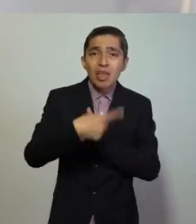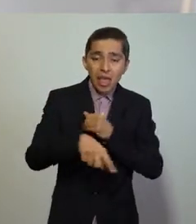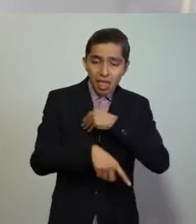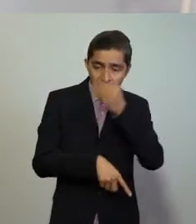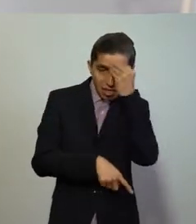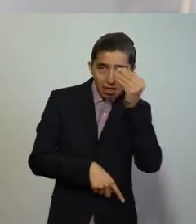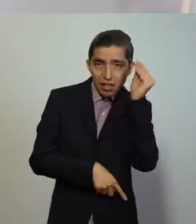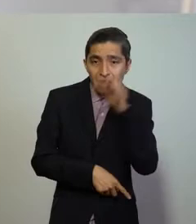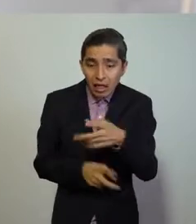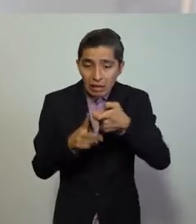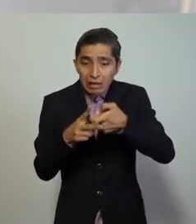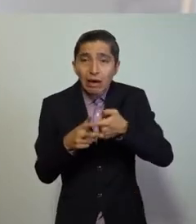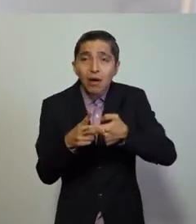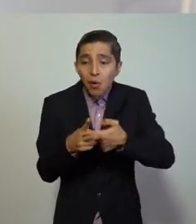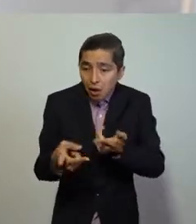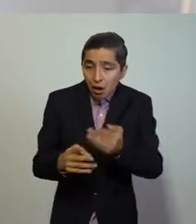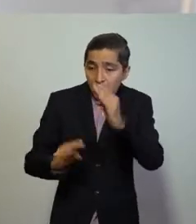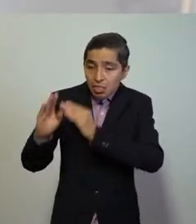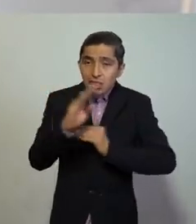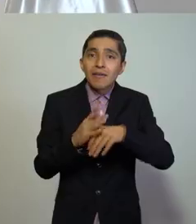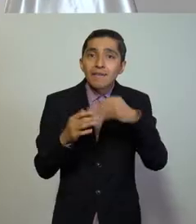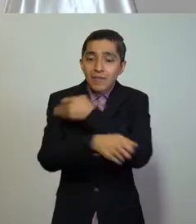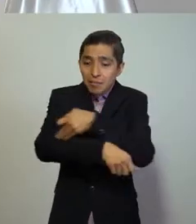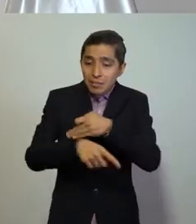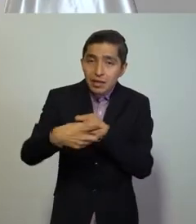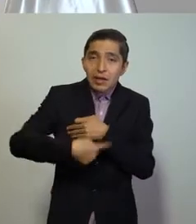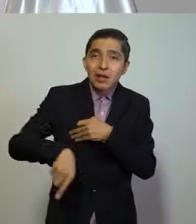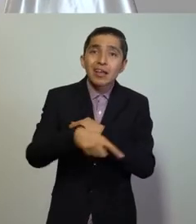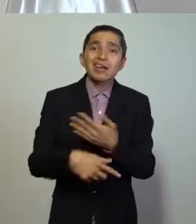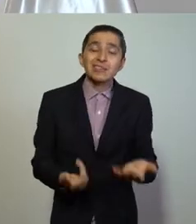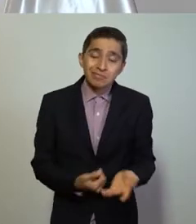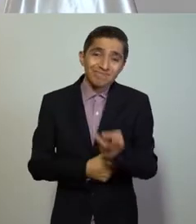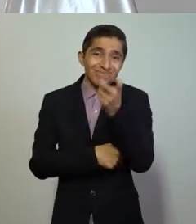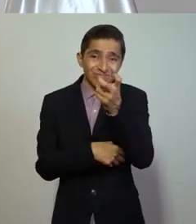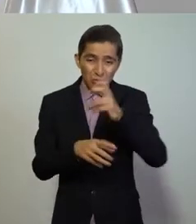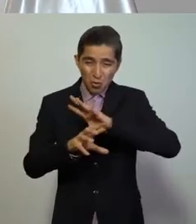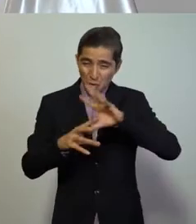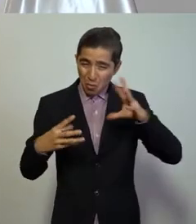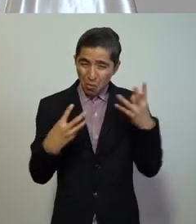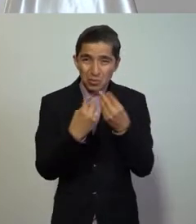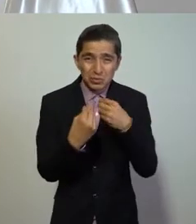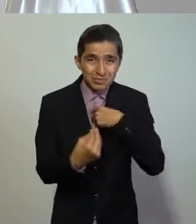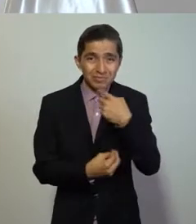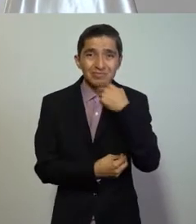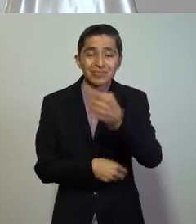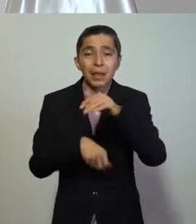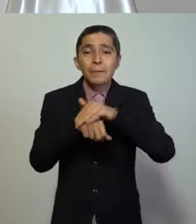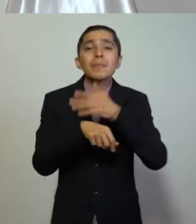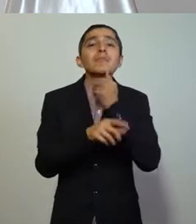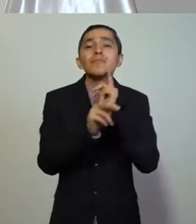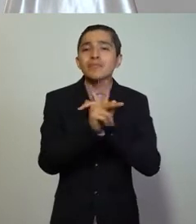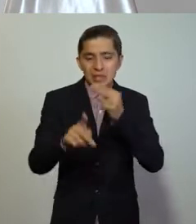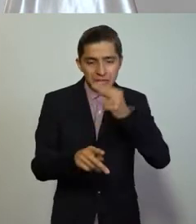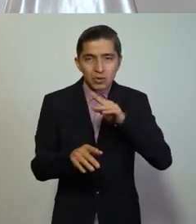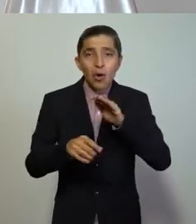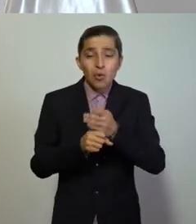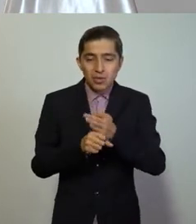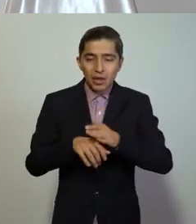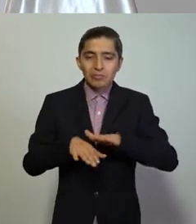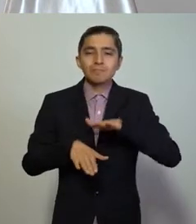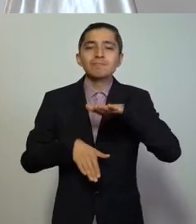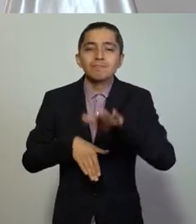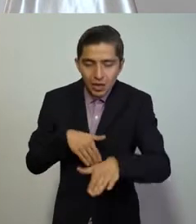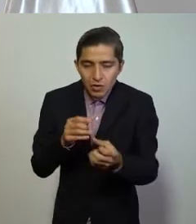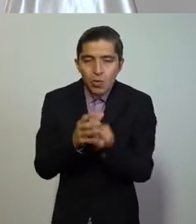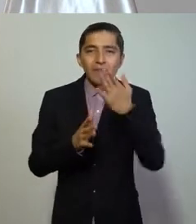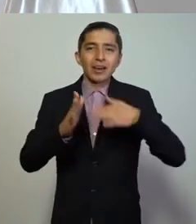desprotegida la economía de las familias. Por todo ello, queridas amigas y amigos, vamos a dar este paso a